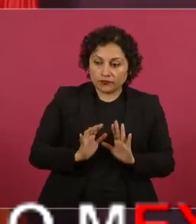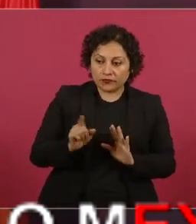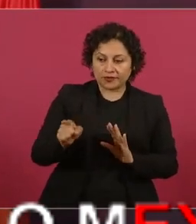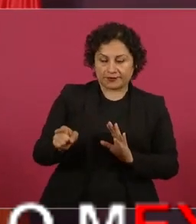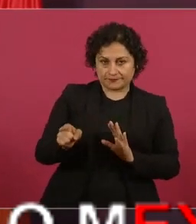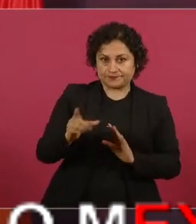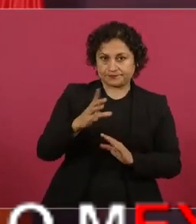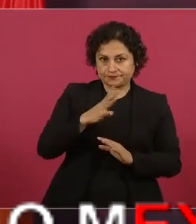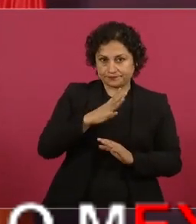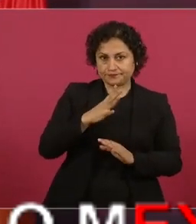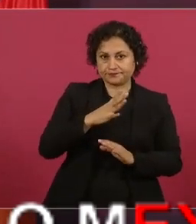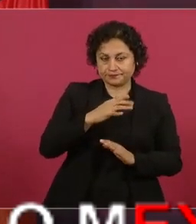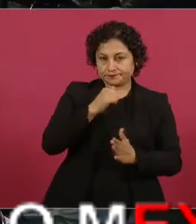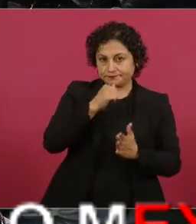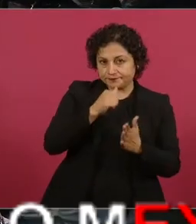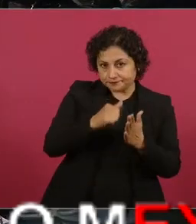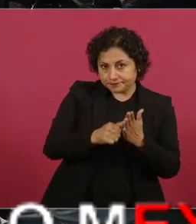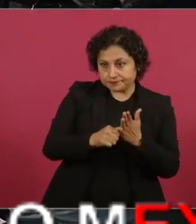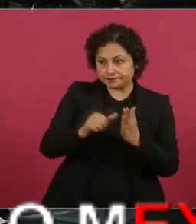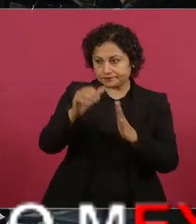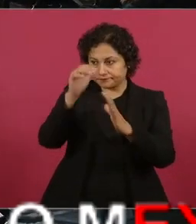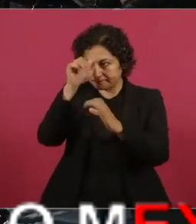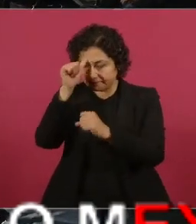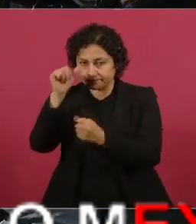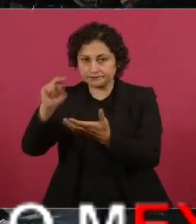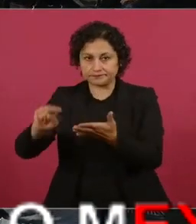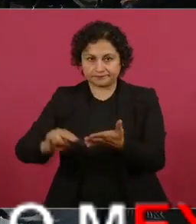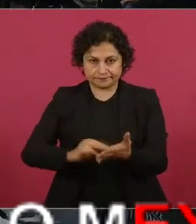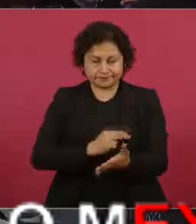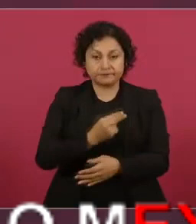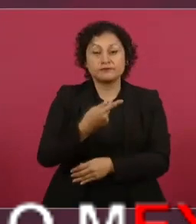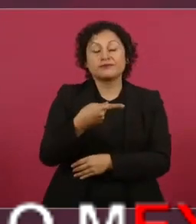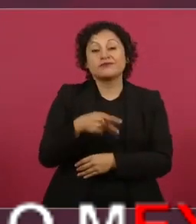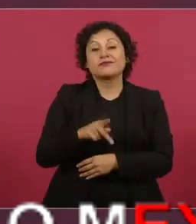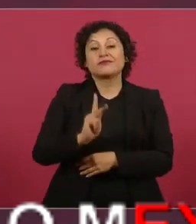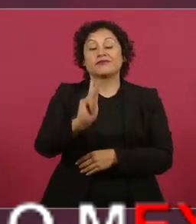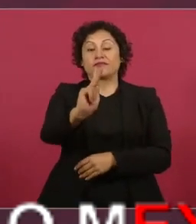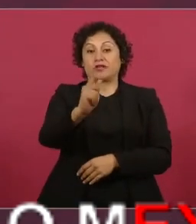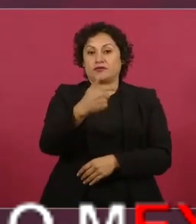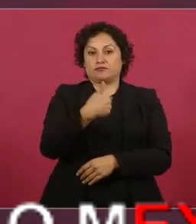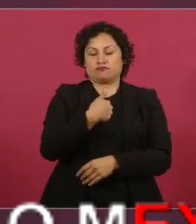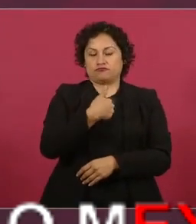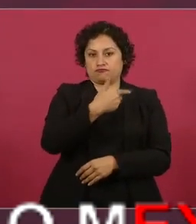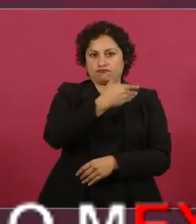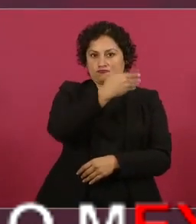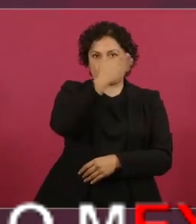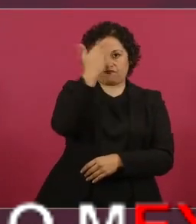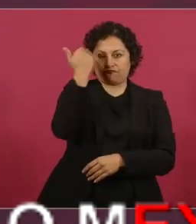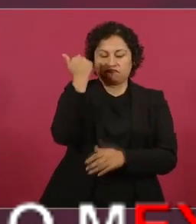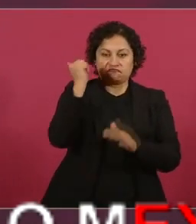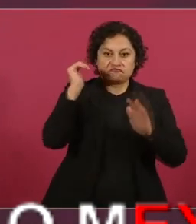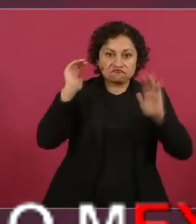no sé si de manera acordada